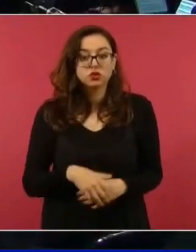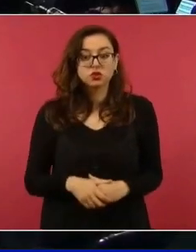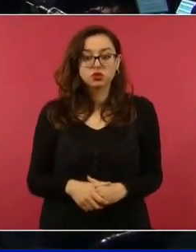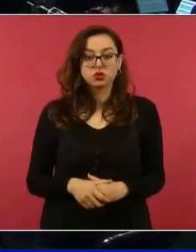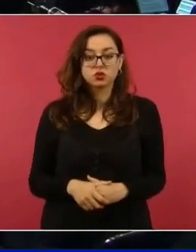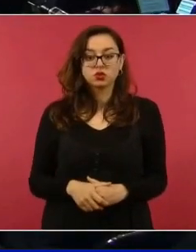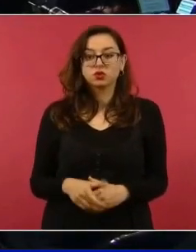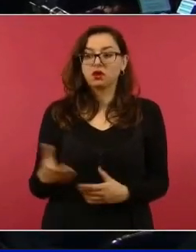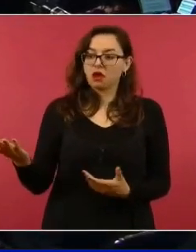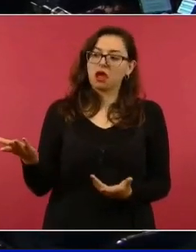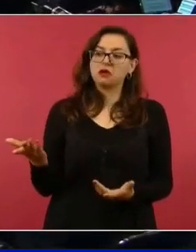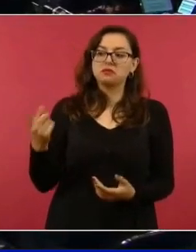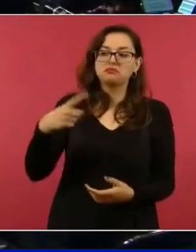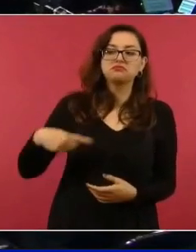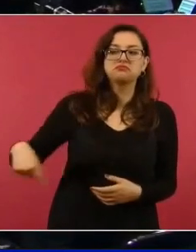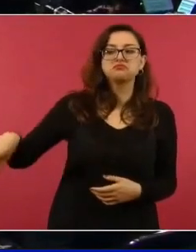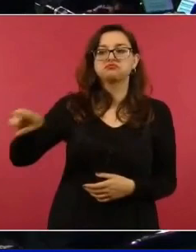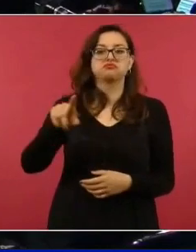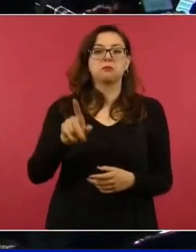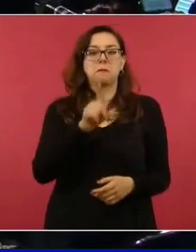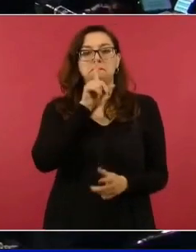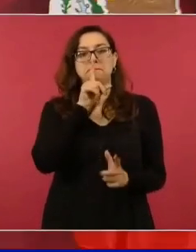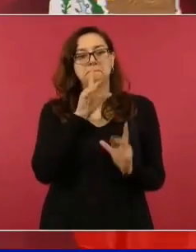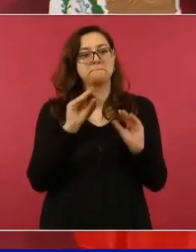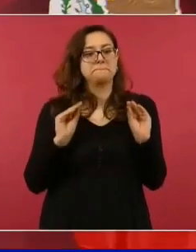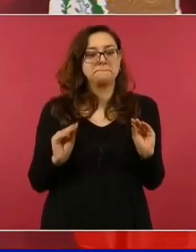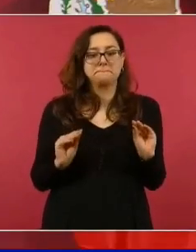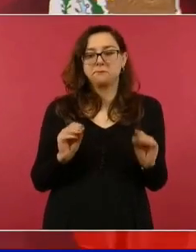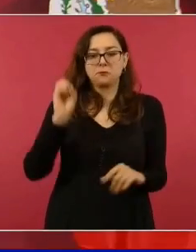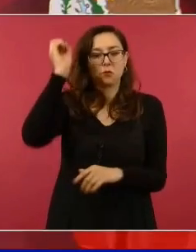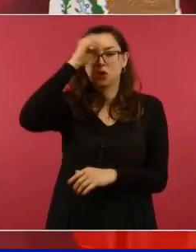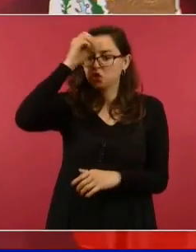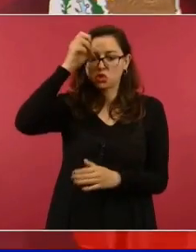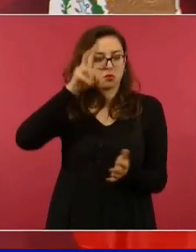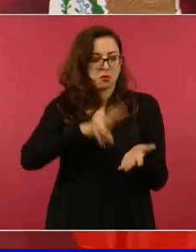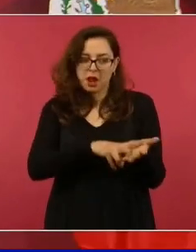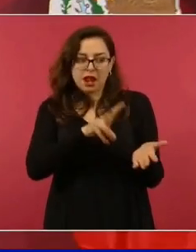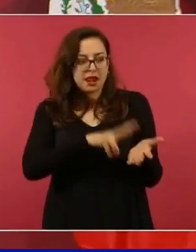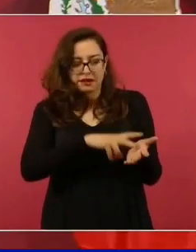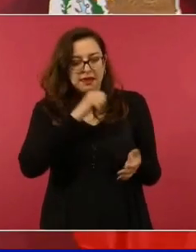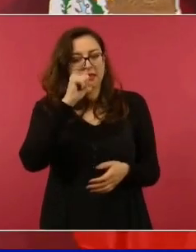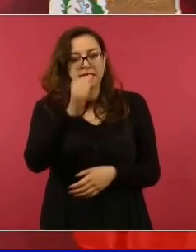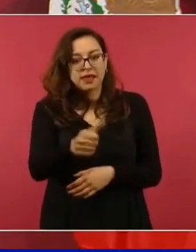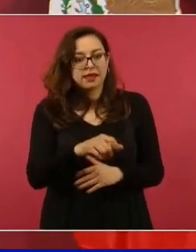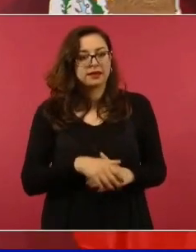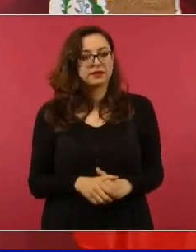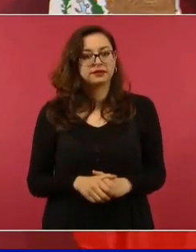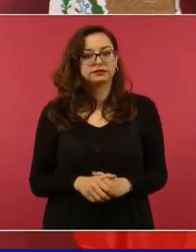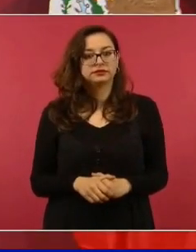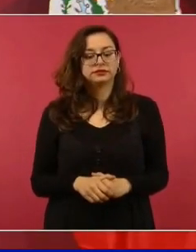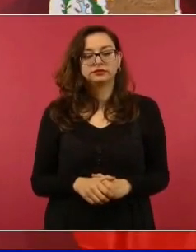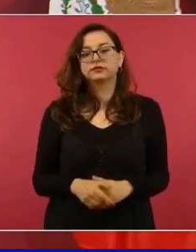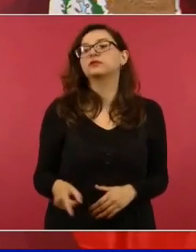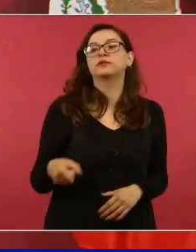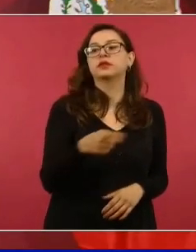de piedra, son ciudadanos